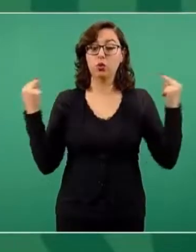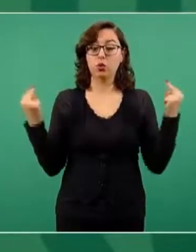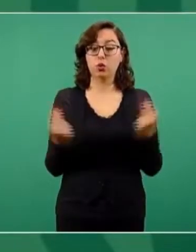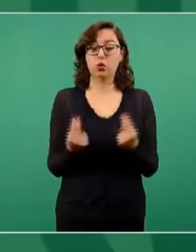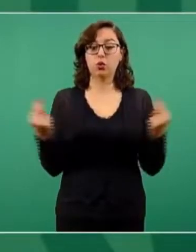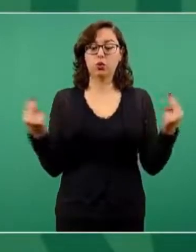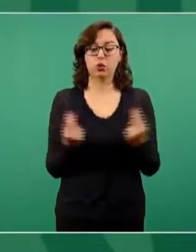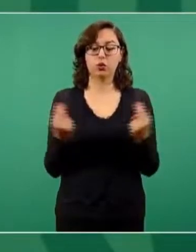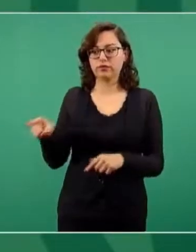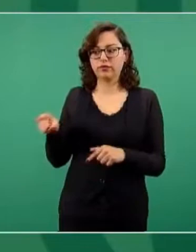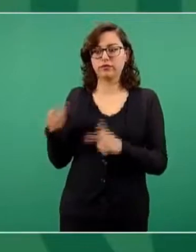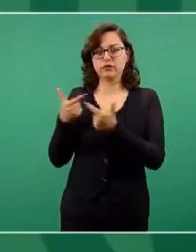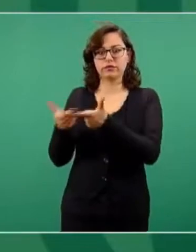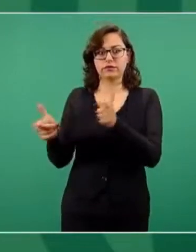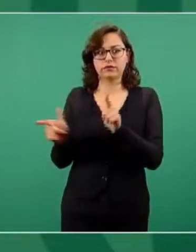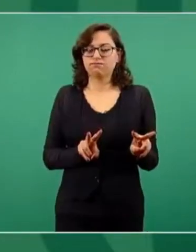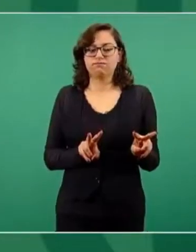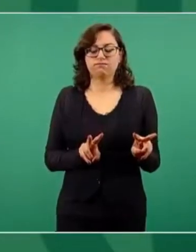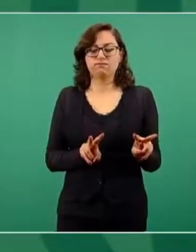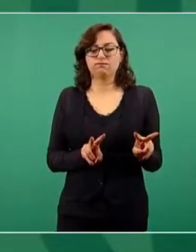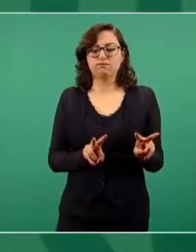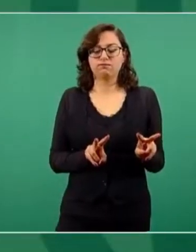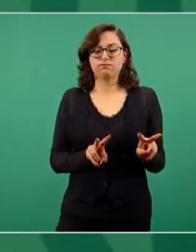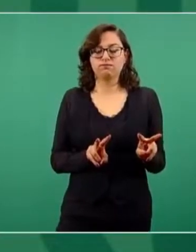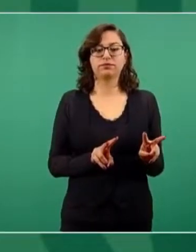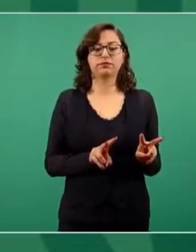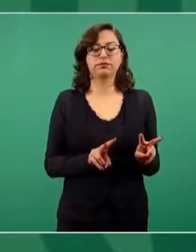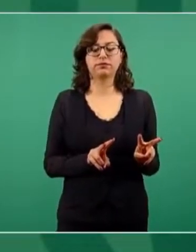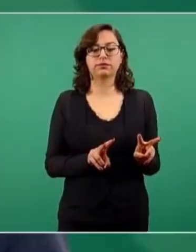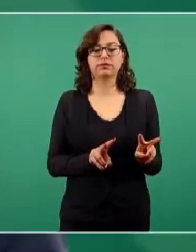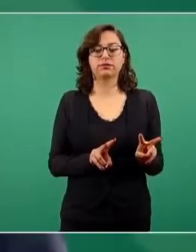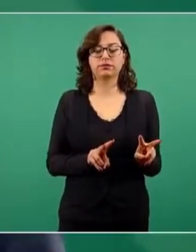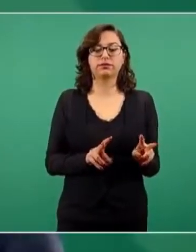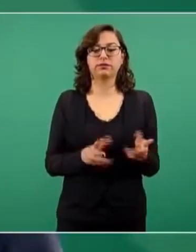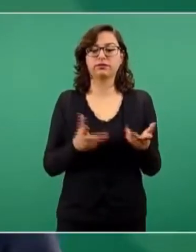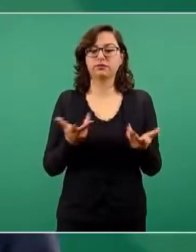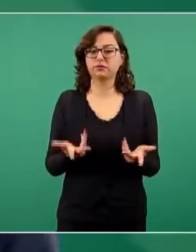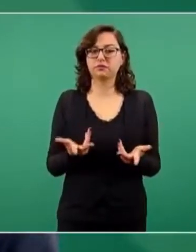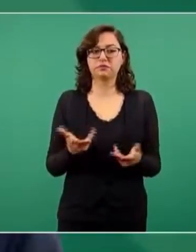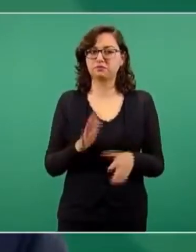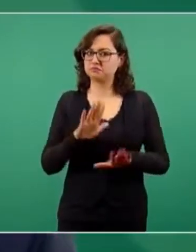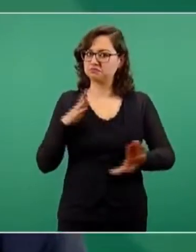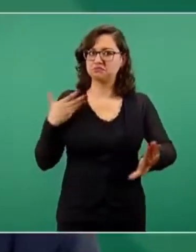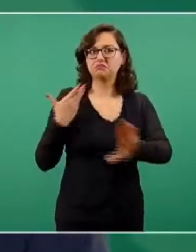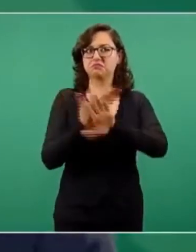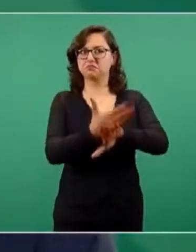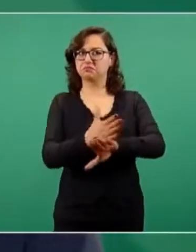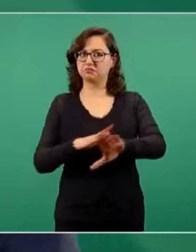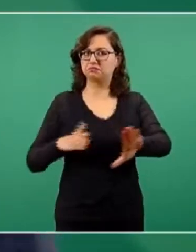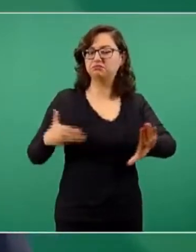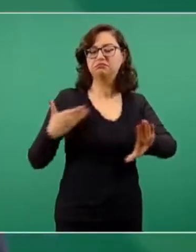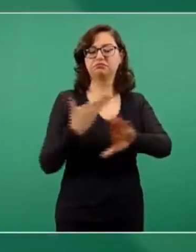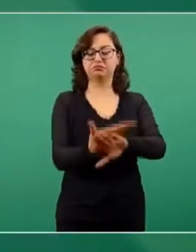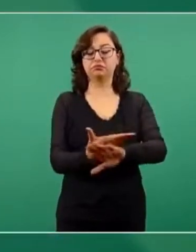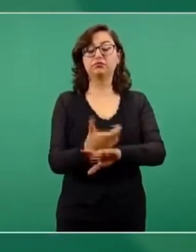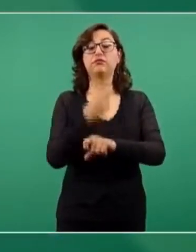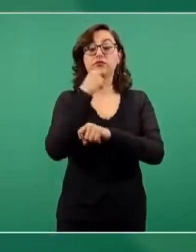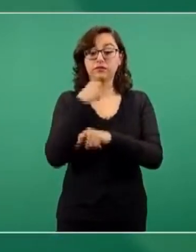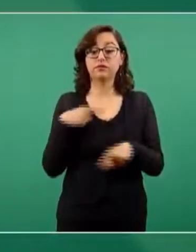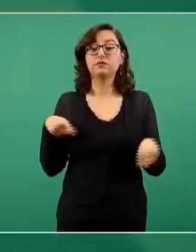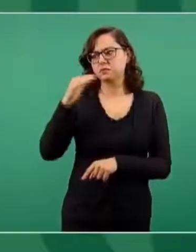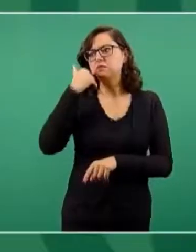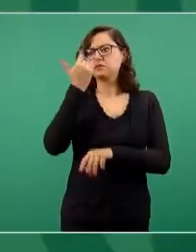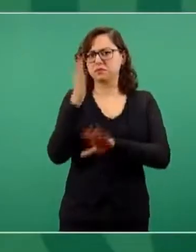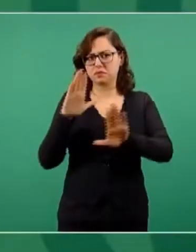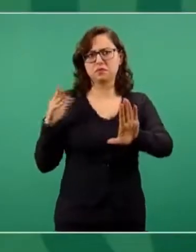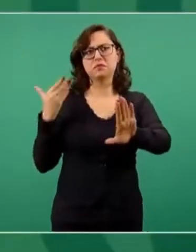Y este grupo está en franca oposición y tienen también el derecho